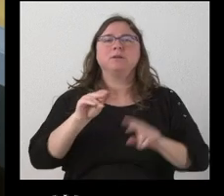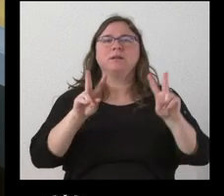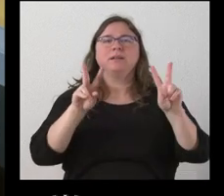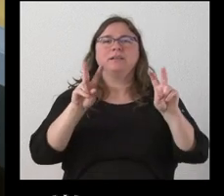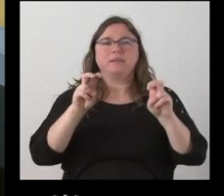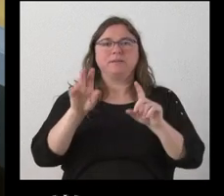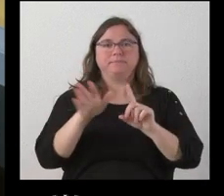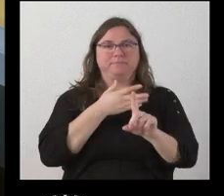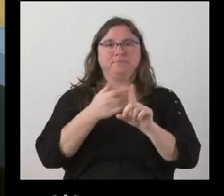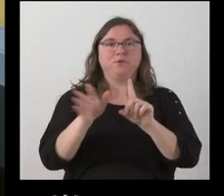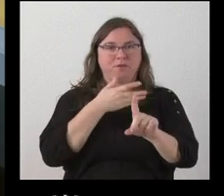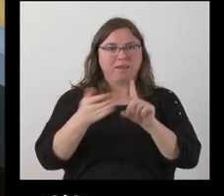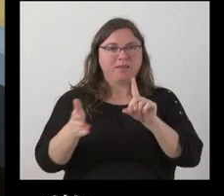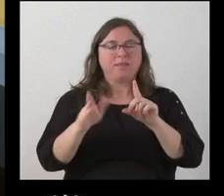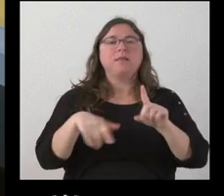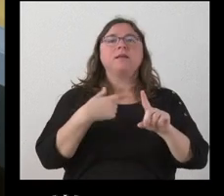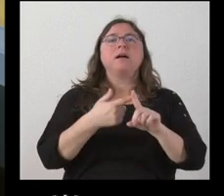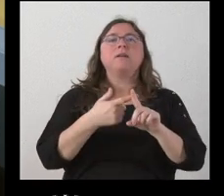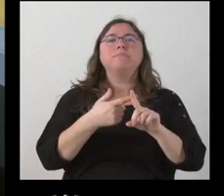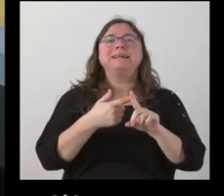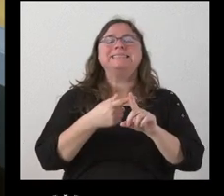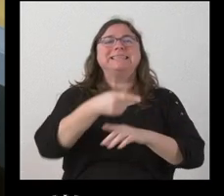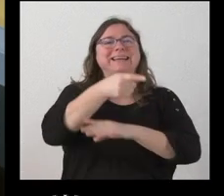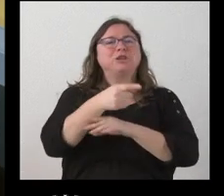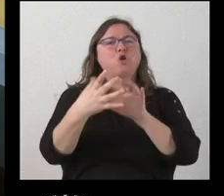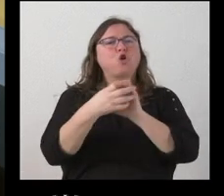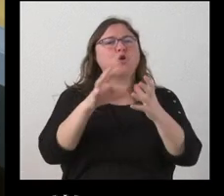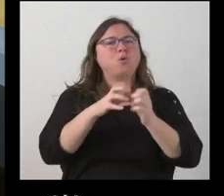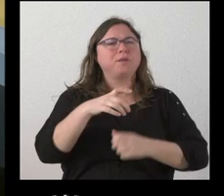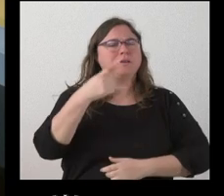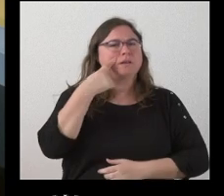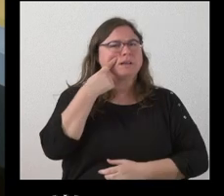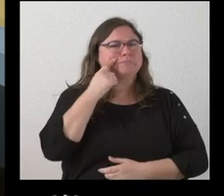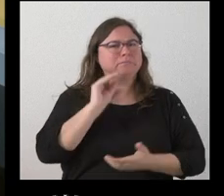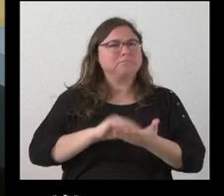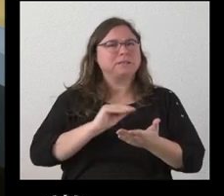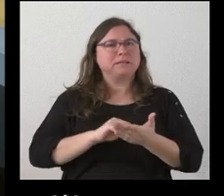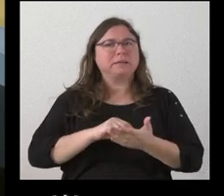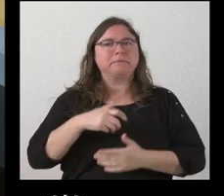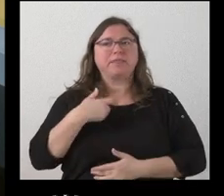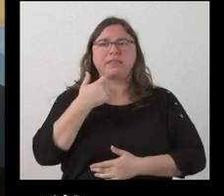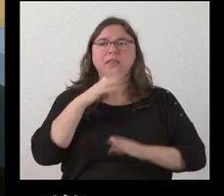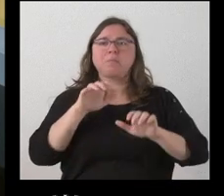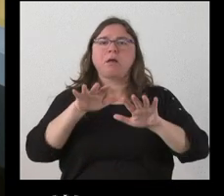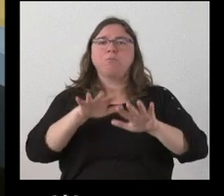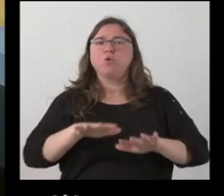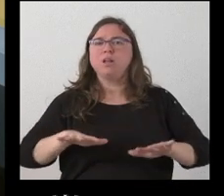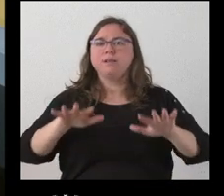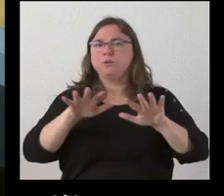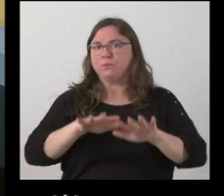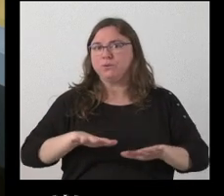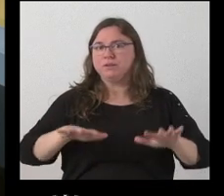y del decreto de concordia? que se ha quejado varias veces de que esto va va lento me gustaría saber en qué